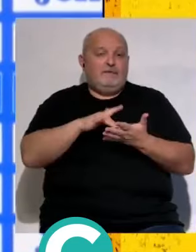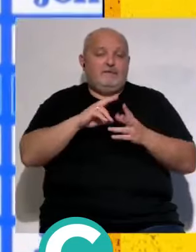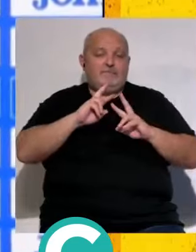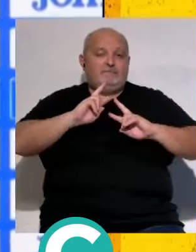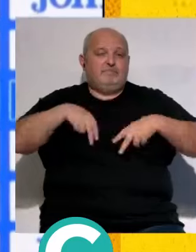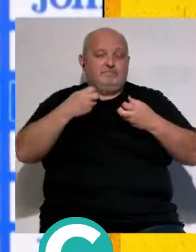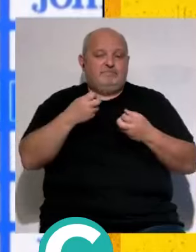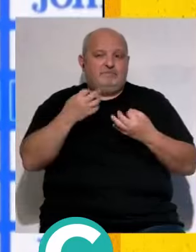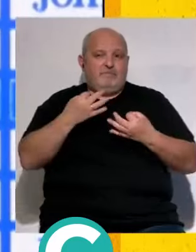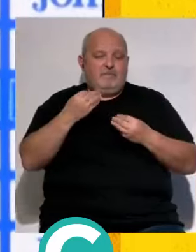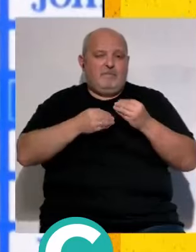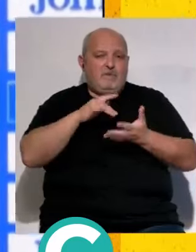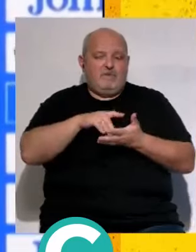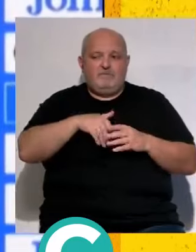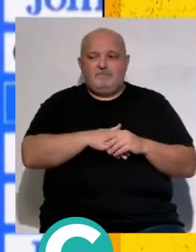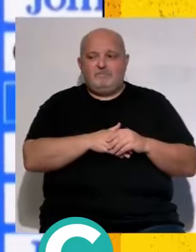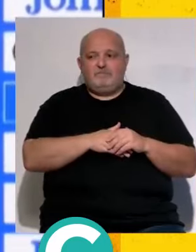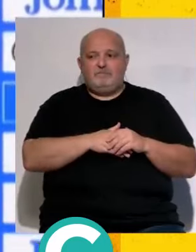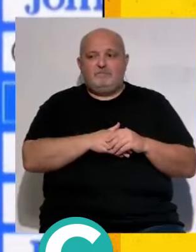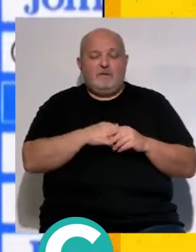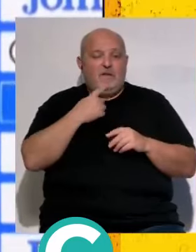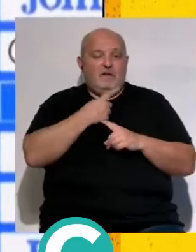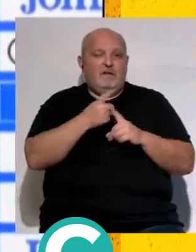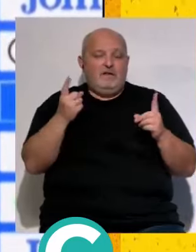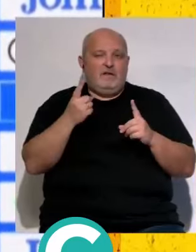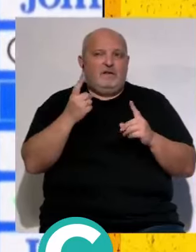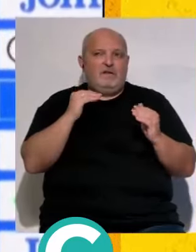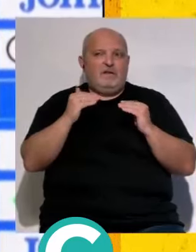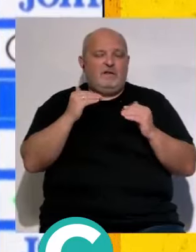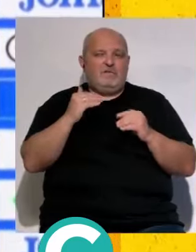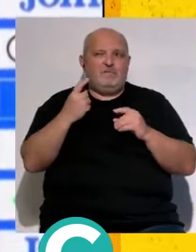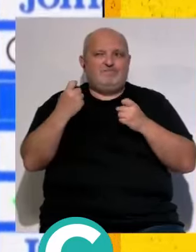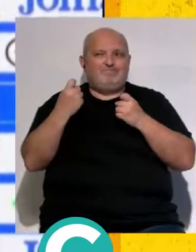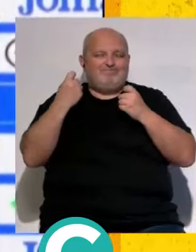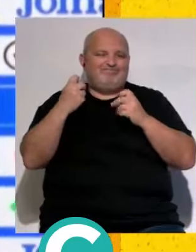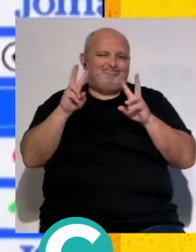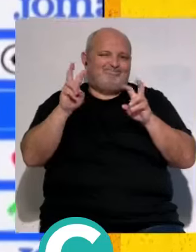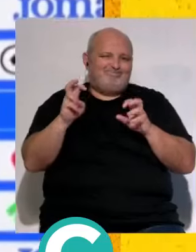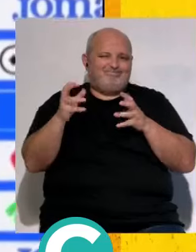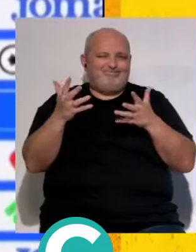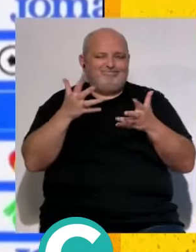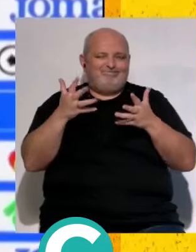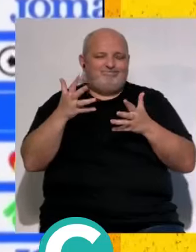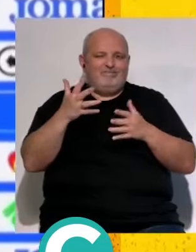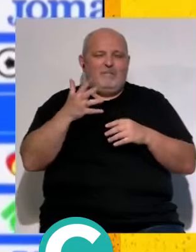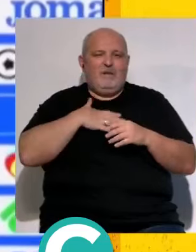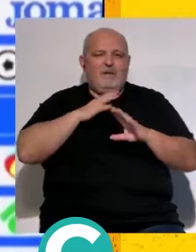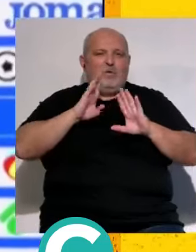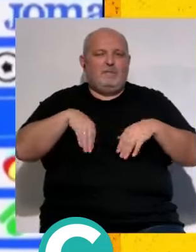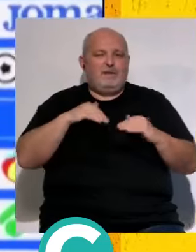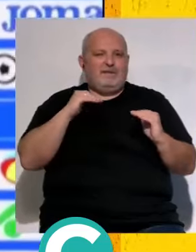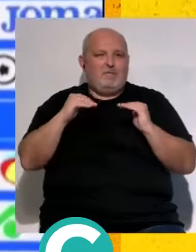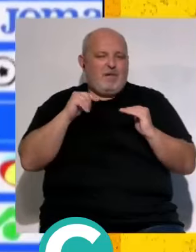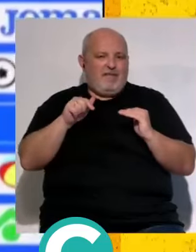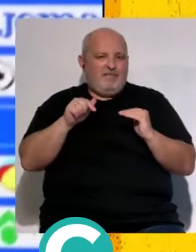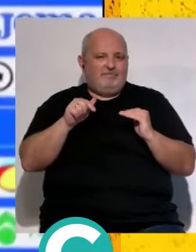te toca cambiar y es lo que es lo que pasó por lo que te digo que hubo un poco de fricción un poco de de roce en esa última temporada